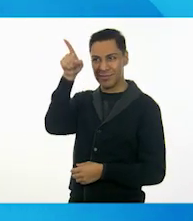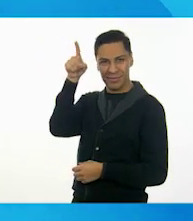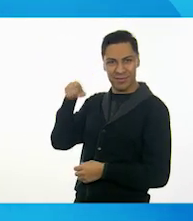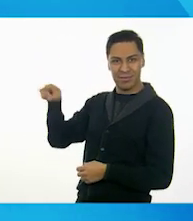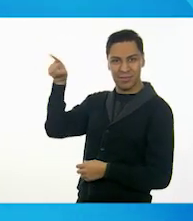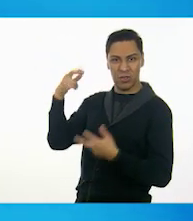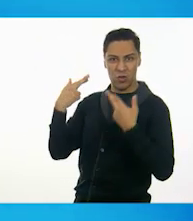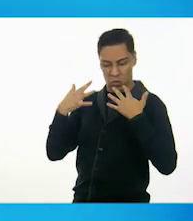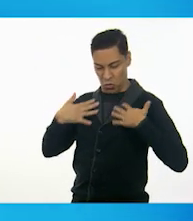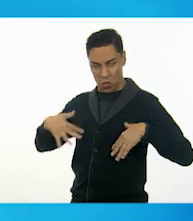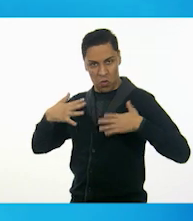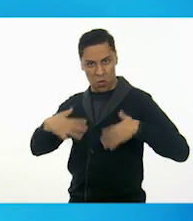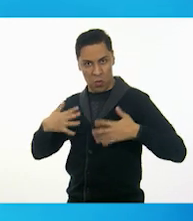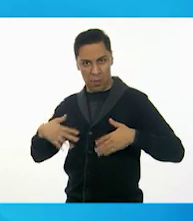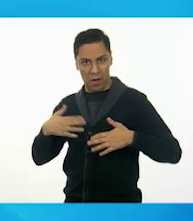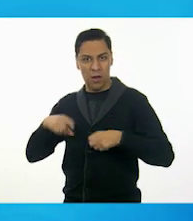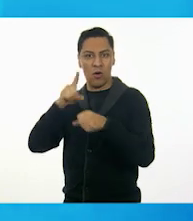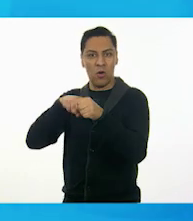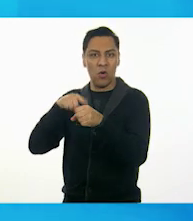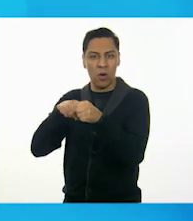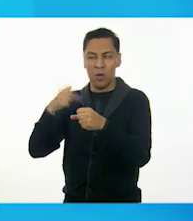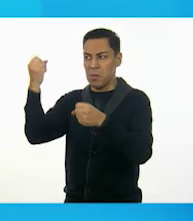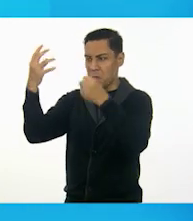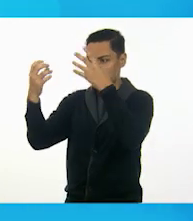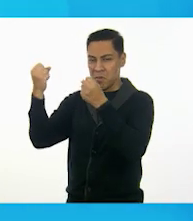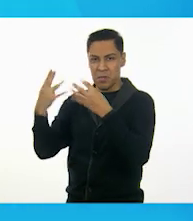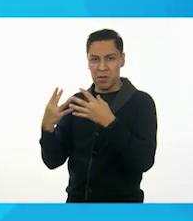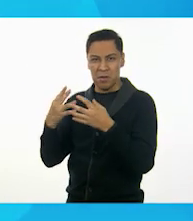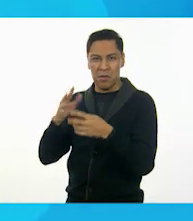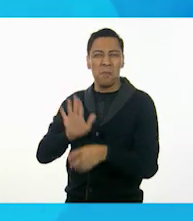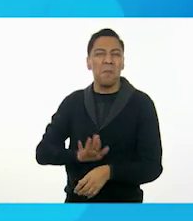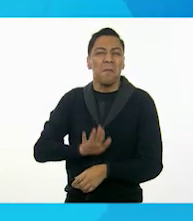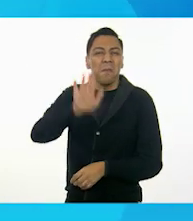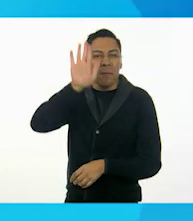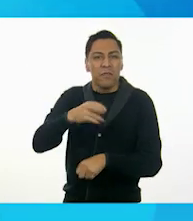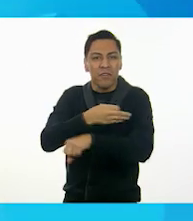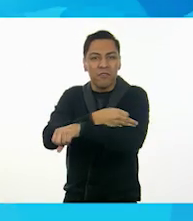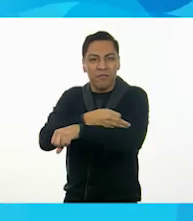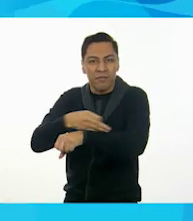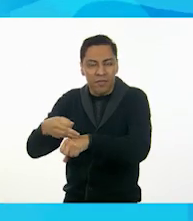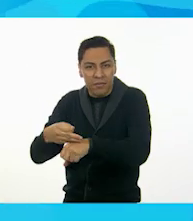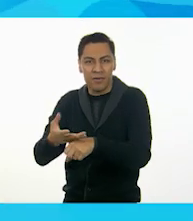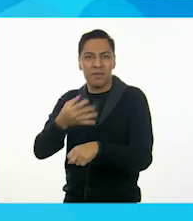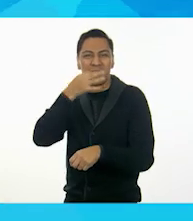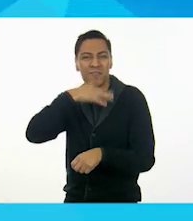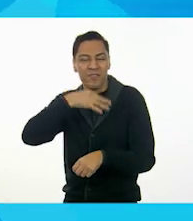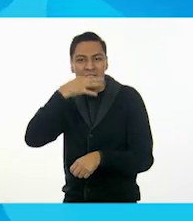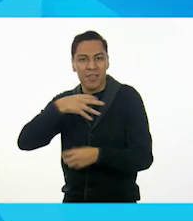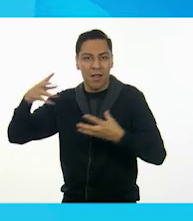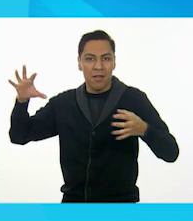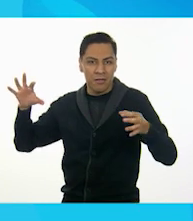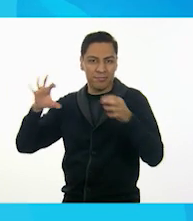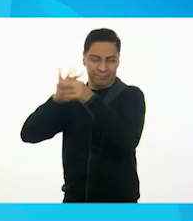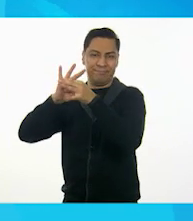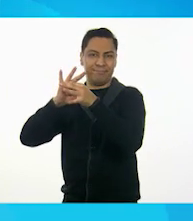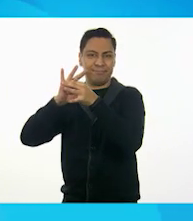colores cálidos, porque como le acabas de decir, es de festividad. Oye, Erick, ¿y cuál es el objeto o la